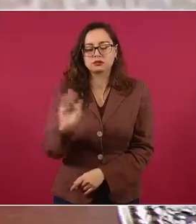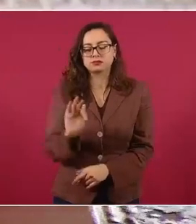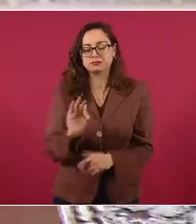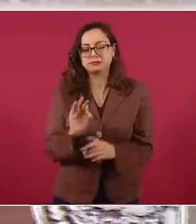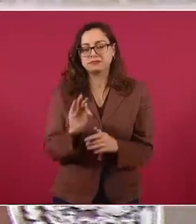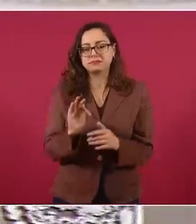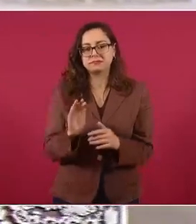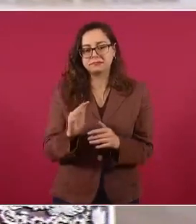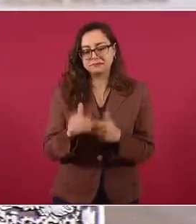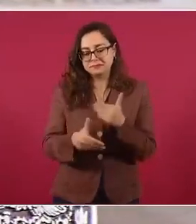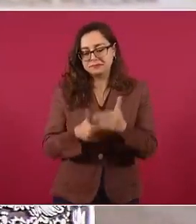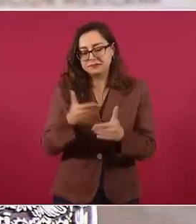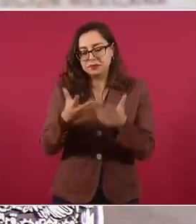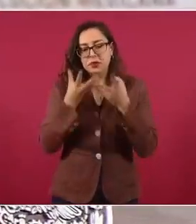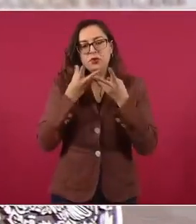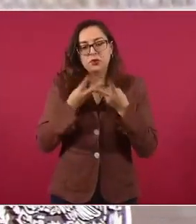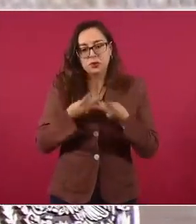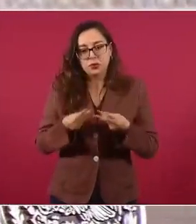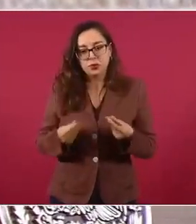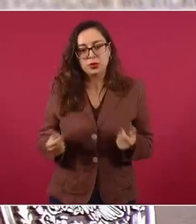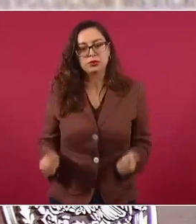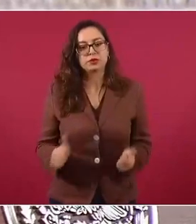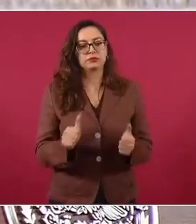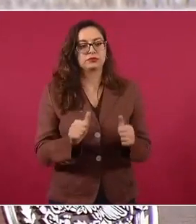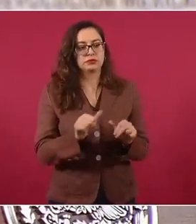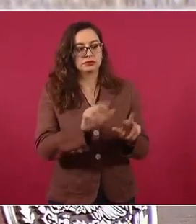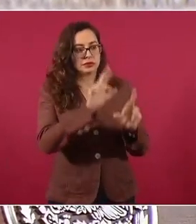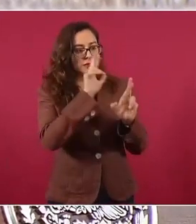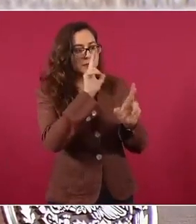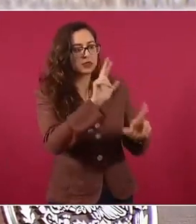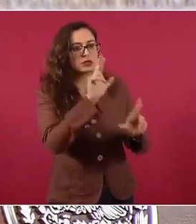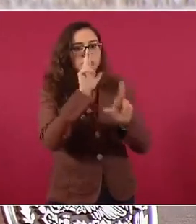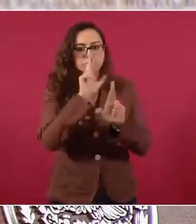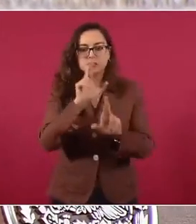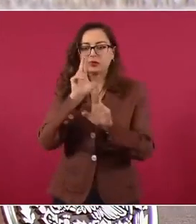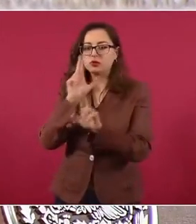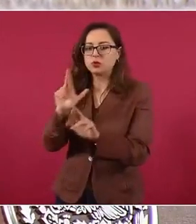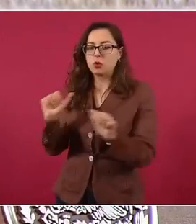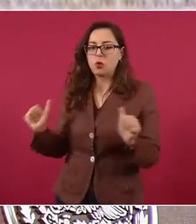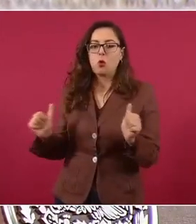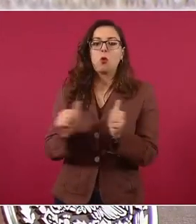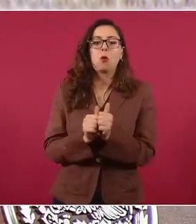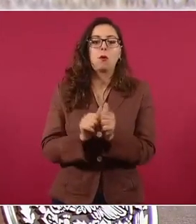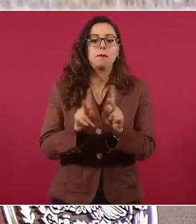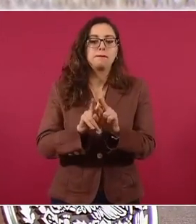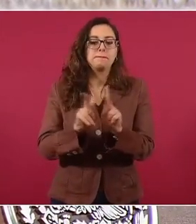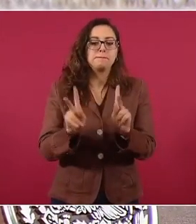respeto y paz. Es nuestra propuesta.